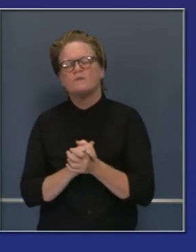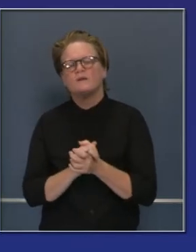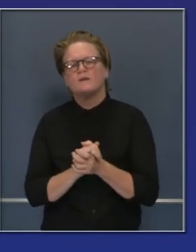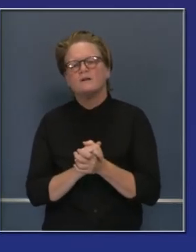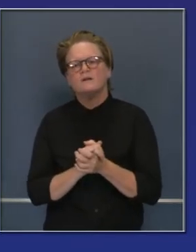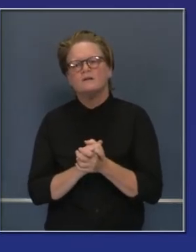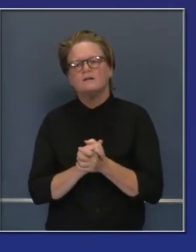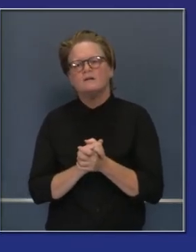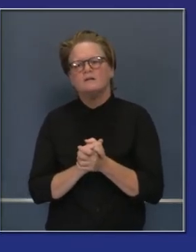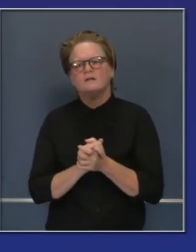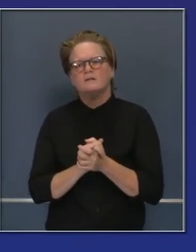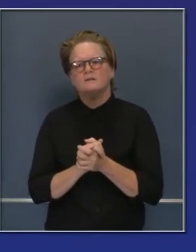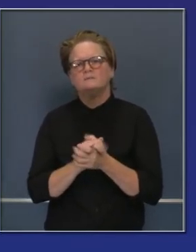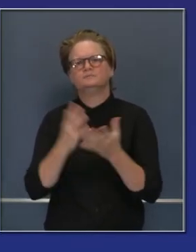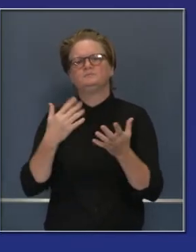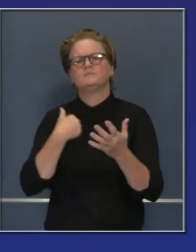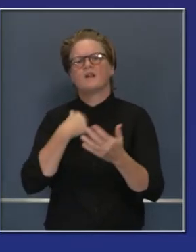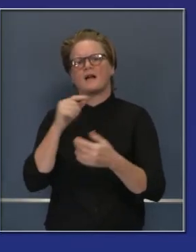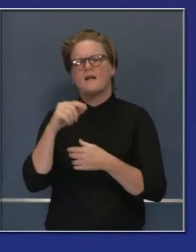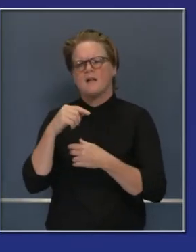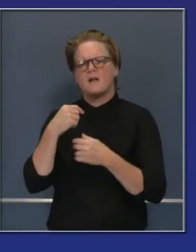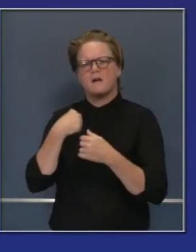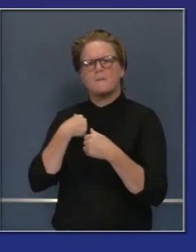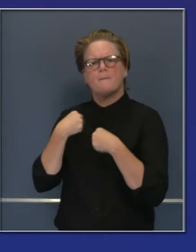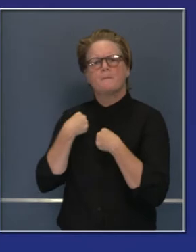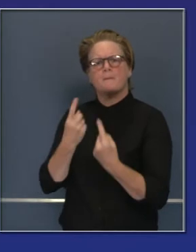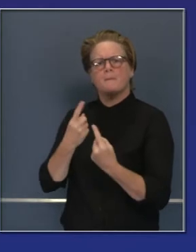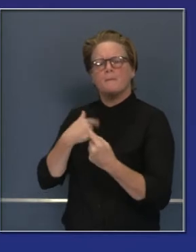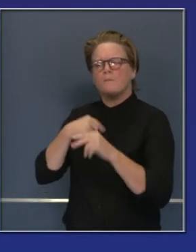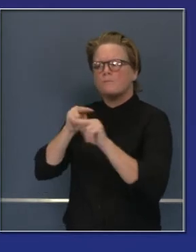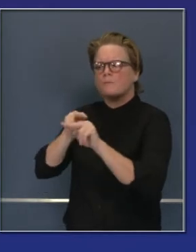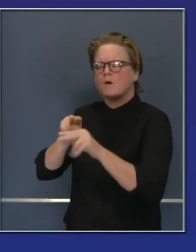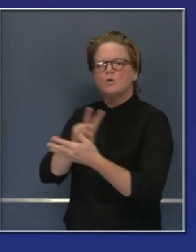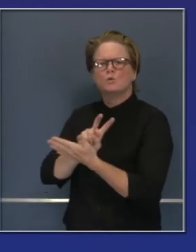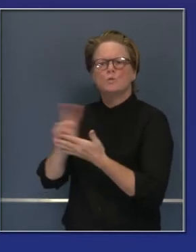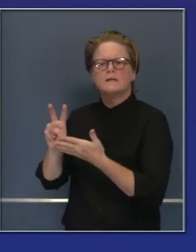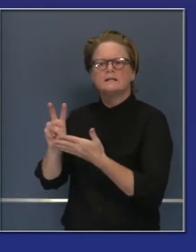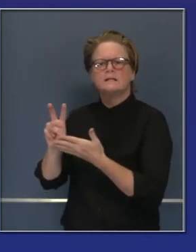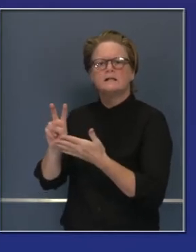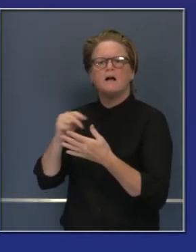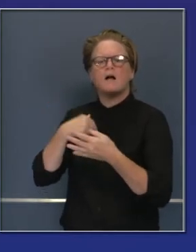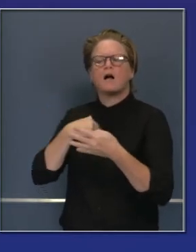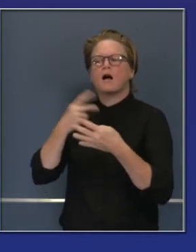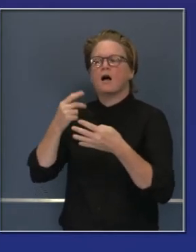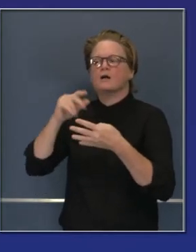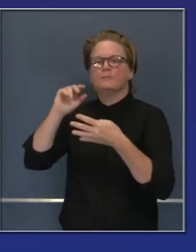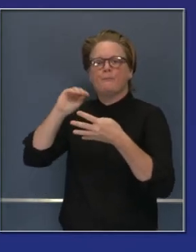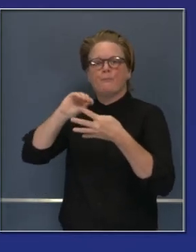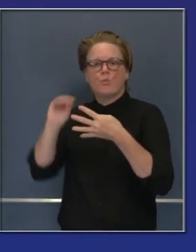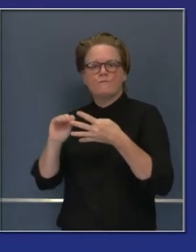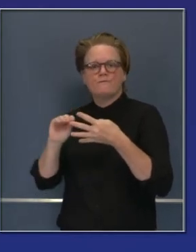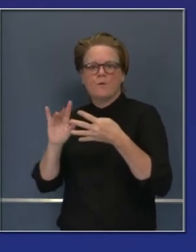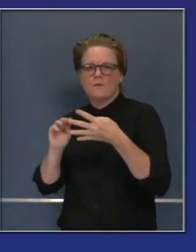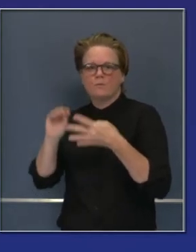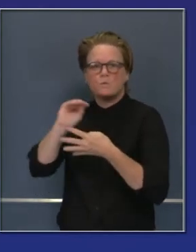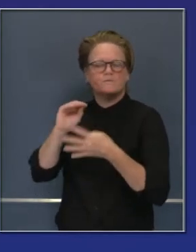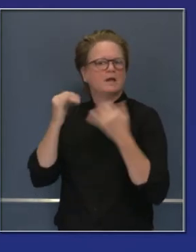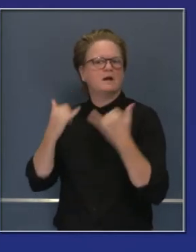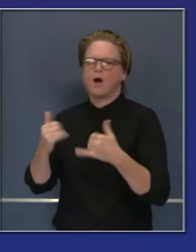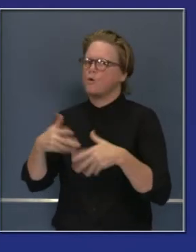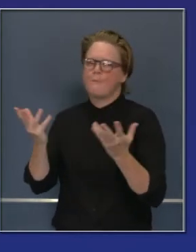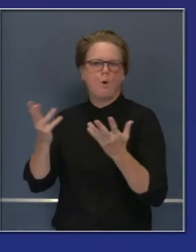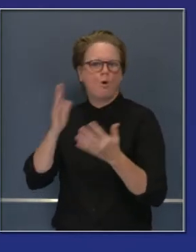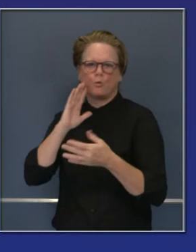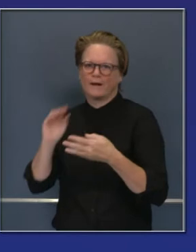condados están moviéndose hacia atrás, pero no están esperando el día adicional y no están esperando una semana adicional para avanzar,